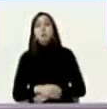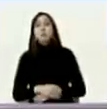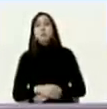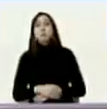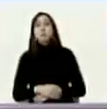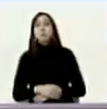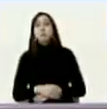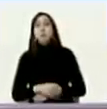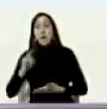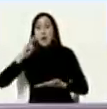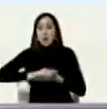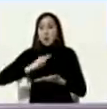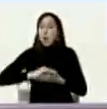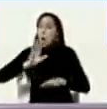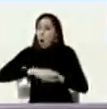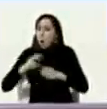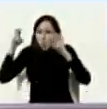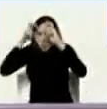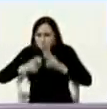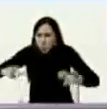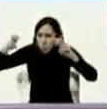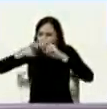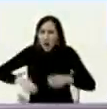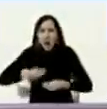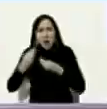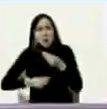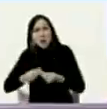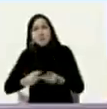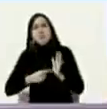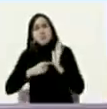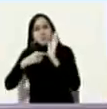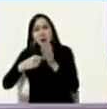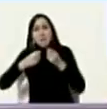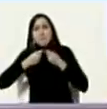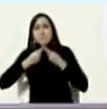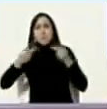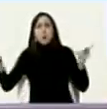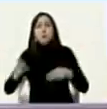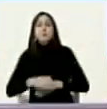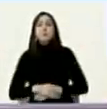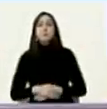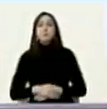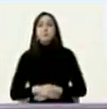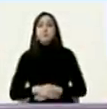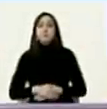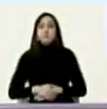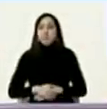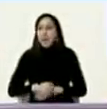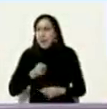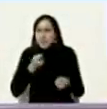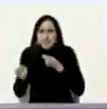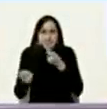la investigación de esta pandemia debe ir mucho más allá de una simple manipulación